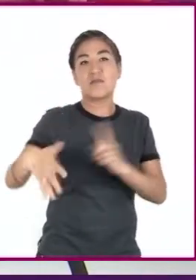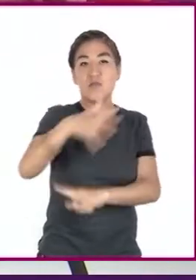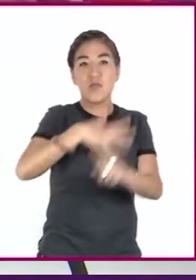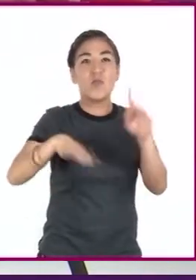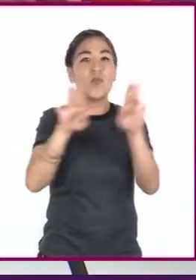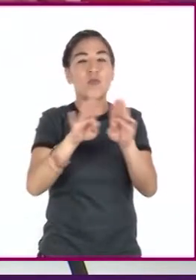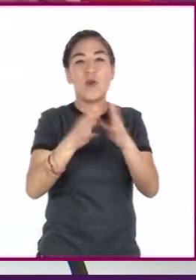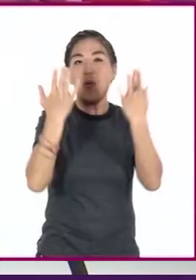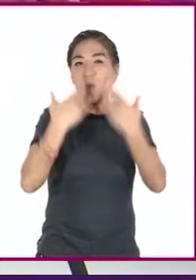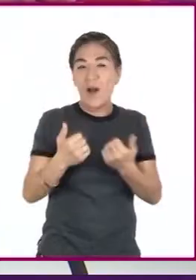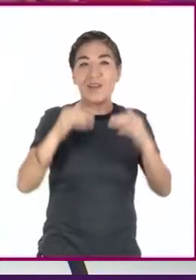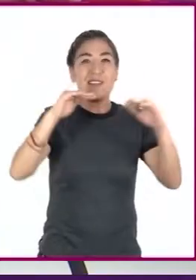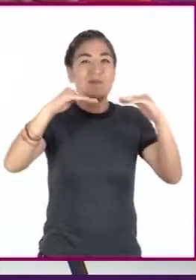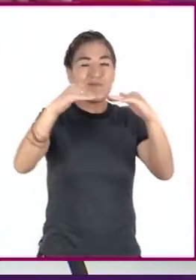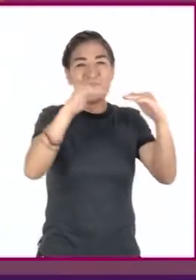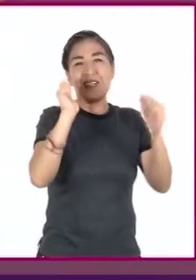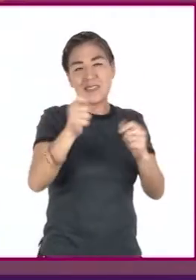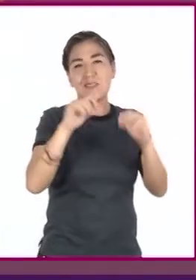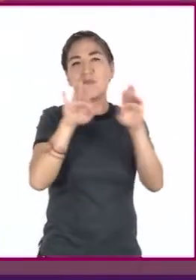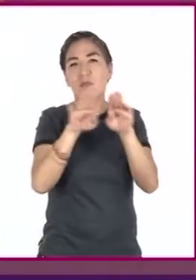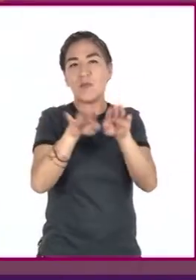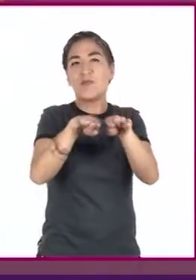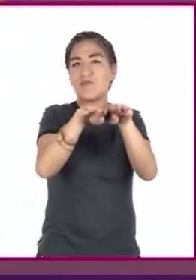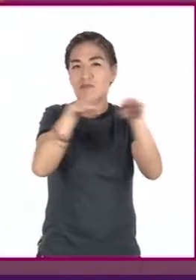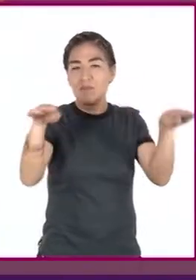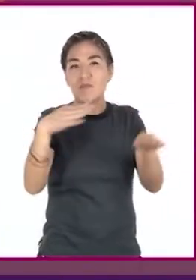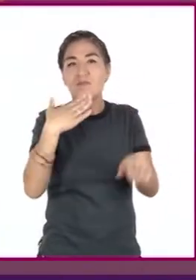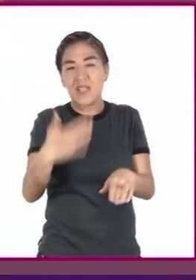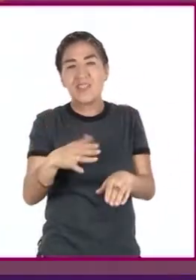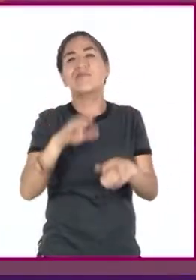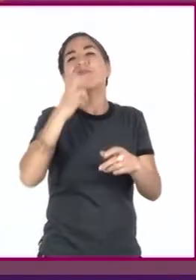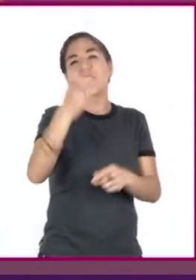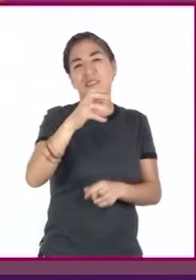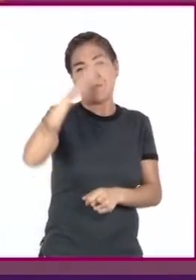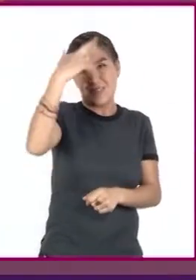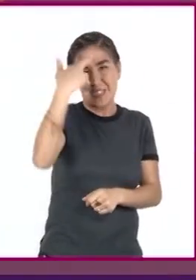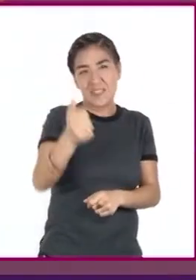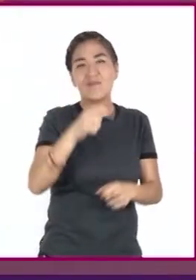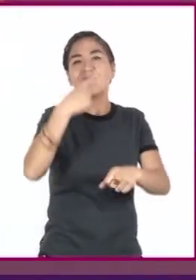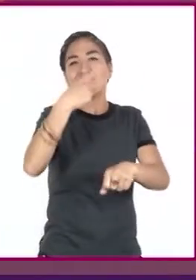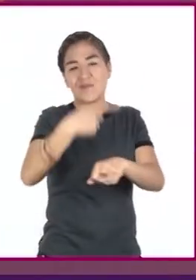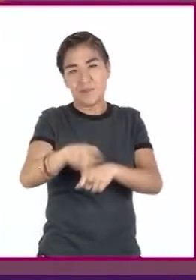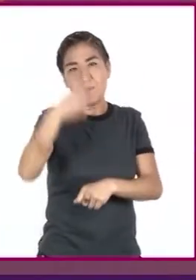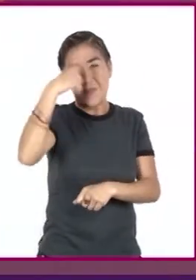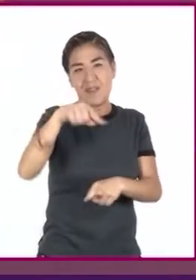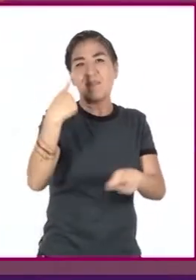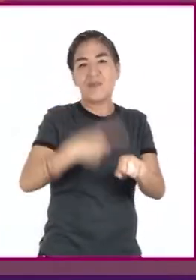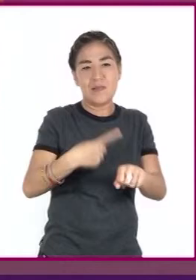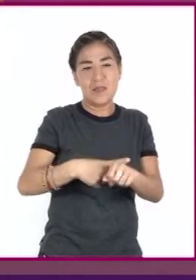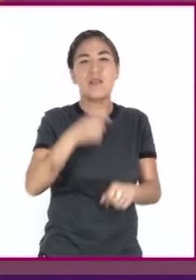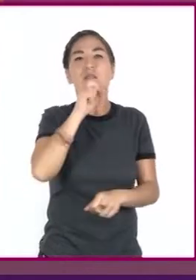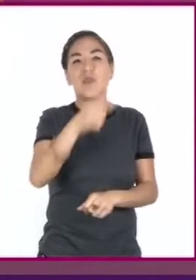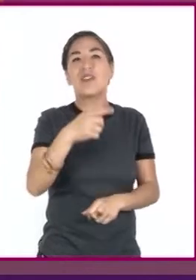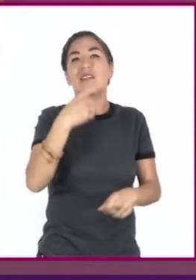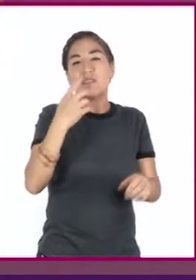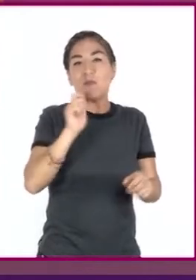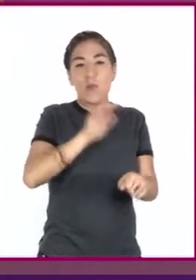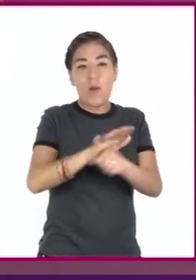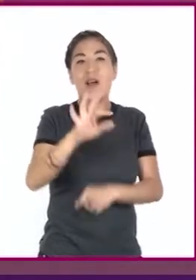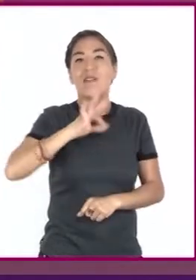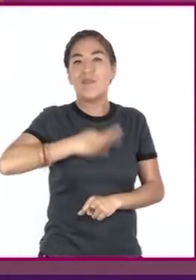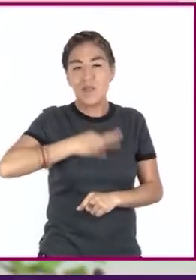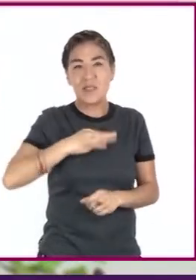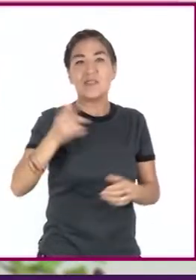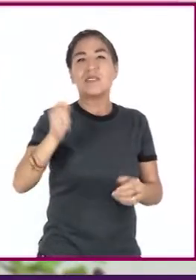desequilibrio facilita la propagación de enfermedades. También hay agentes infecciosos, como algunos hongos, bacterias,